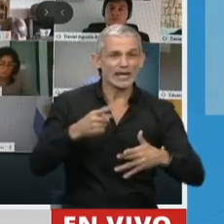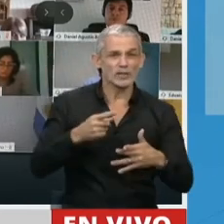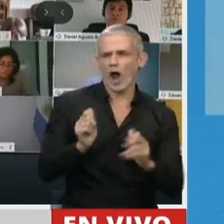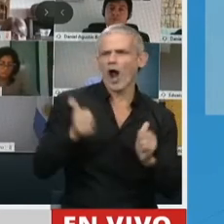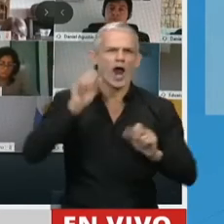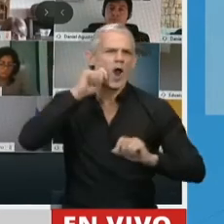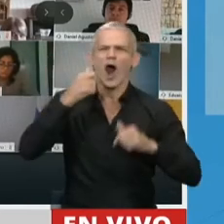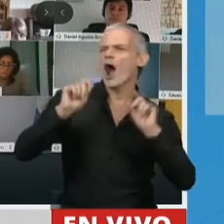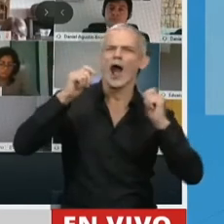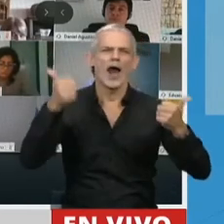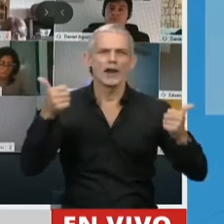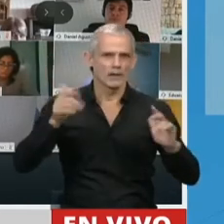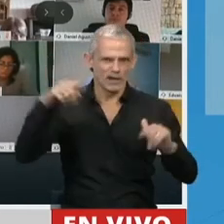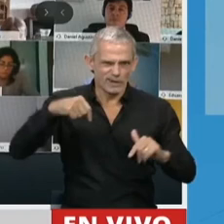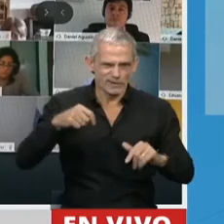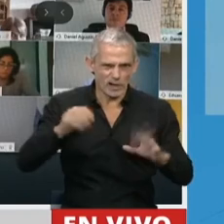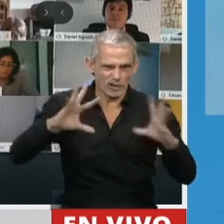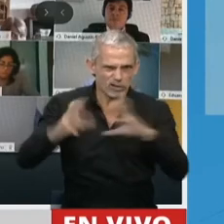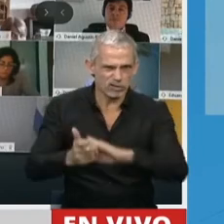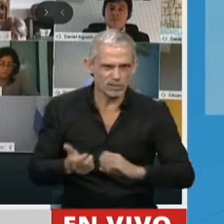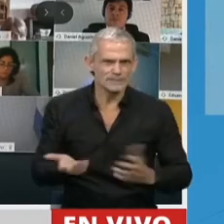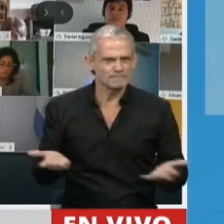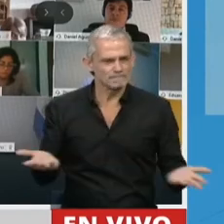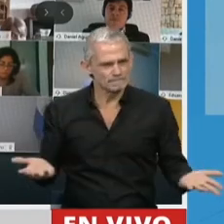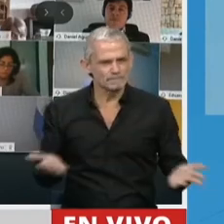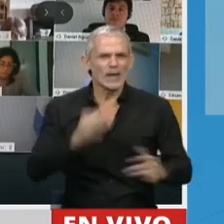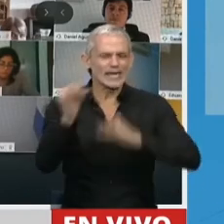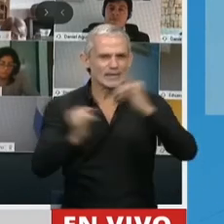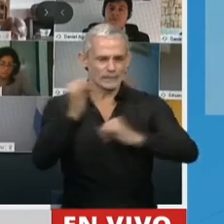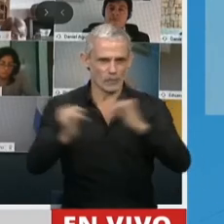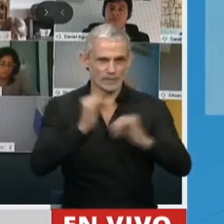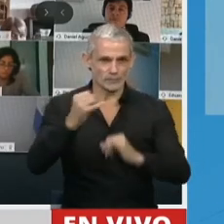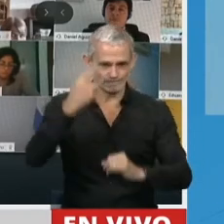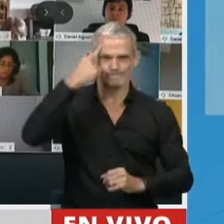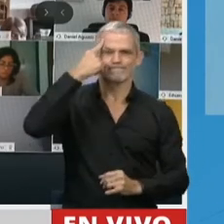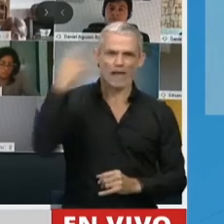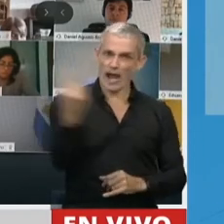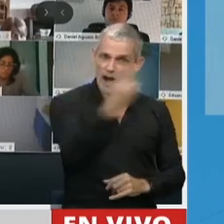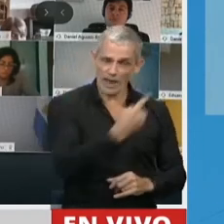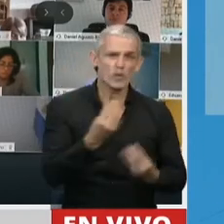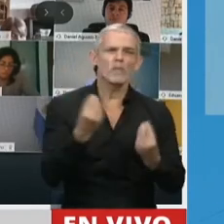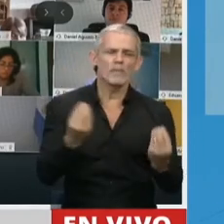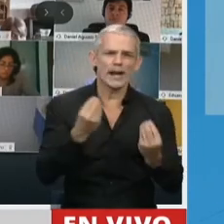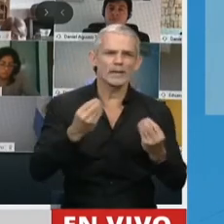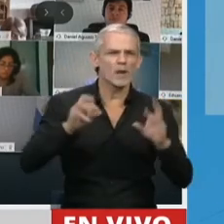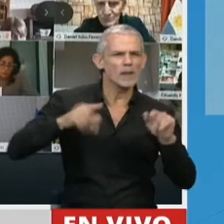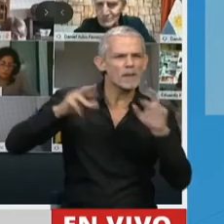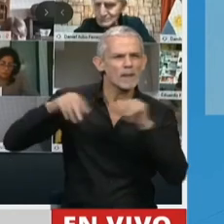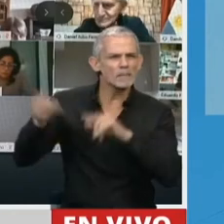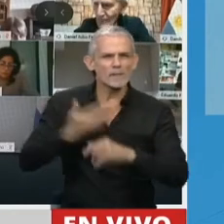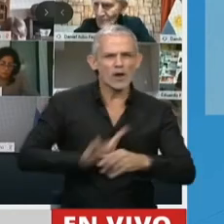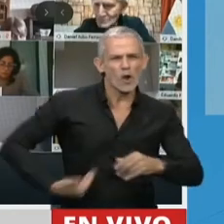panacea y después no. Solamente como dato que nos interpela a que en la discusión de las políticas públicas